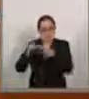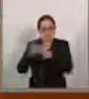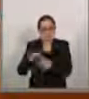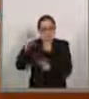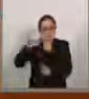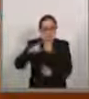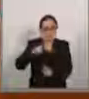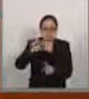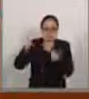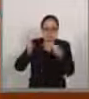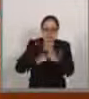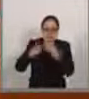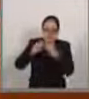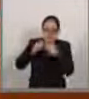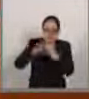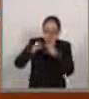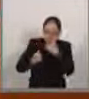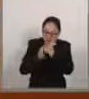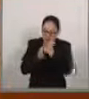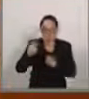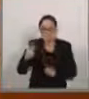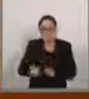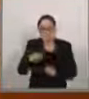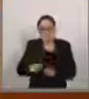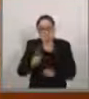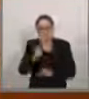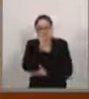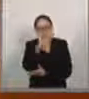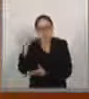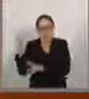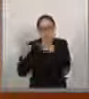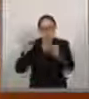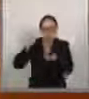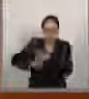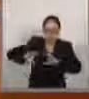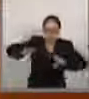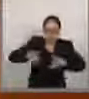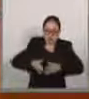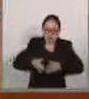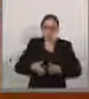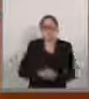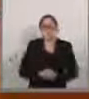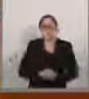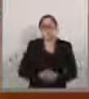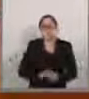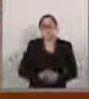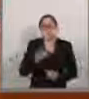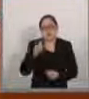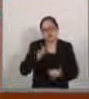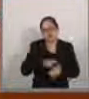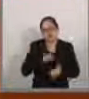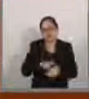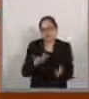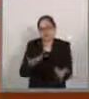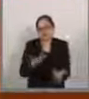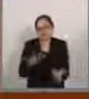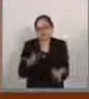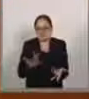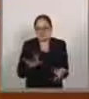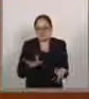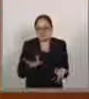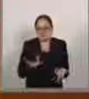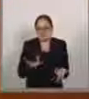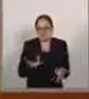el desarrollo sostenible que deben tener estas comunidades. De tal manera que por obviedad del tiempo nos parece